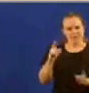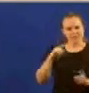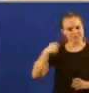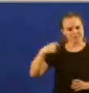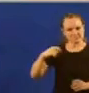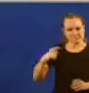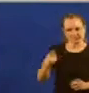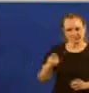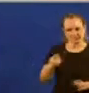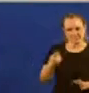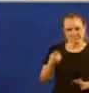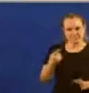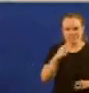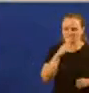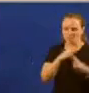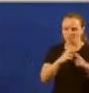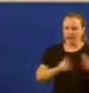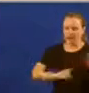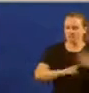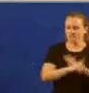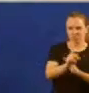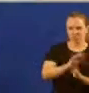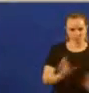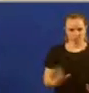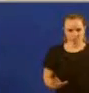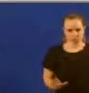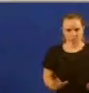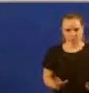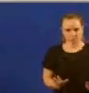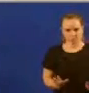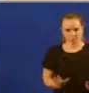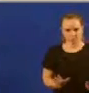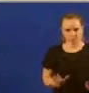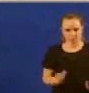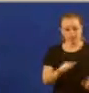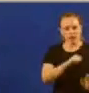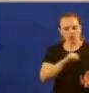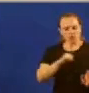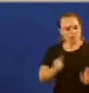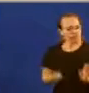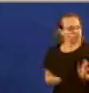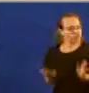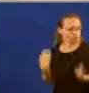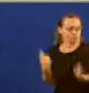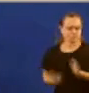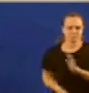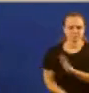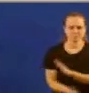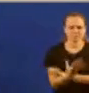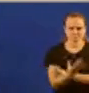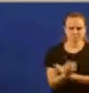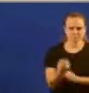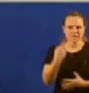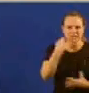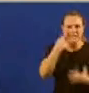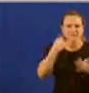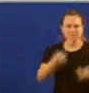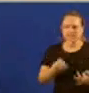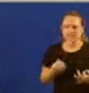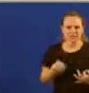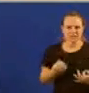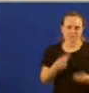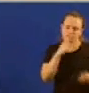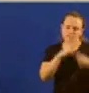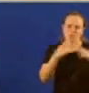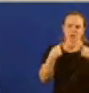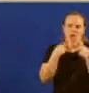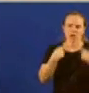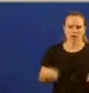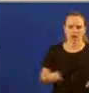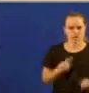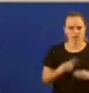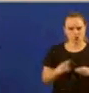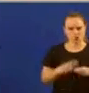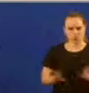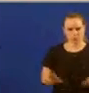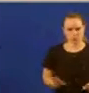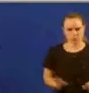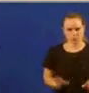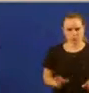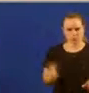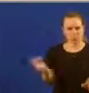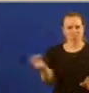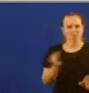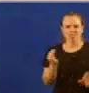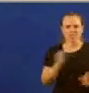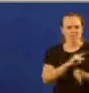observatorio autonómico acaba de constituirse pero non deixa de ser a constatación do fracaso das súas políticas. Tenen que